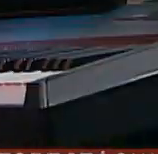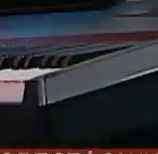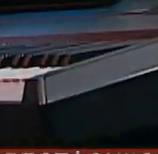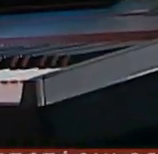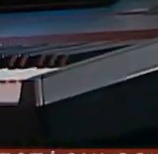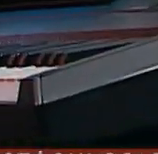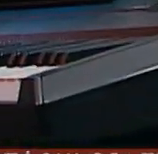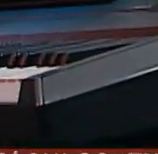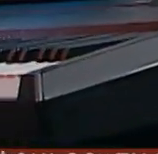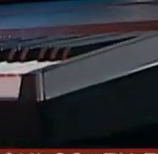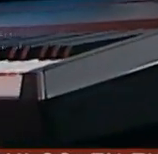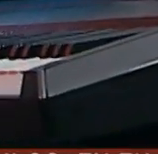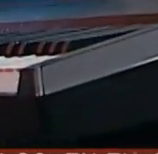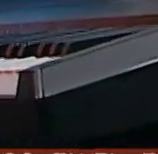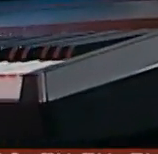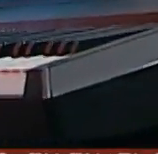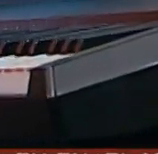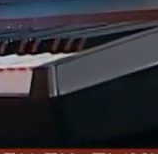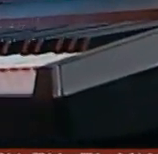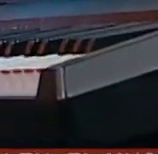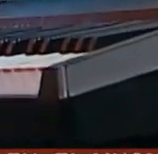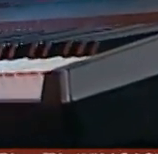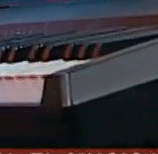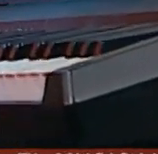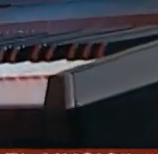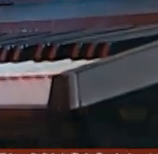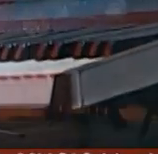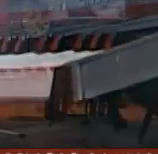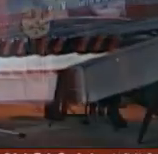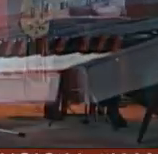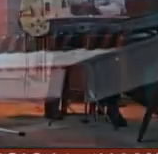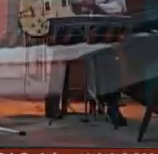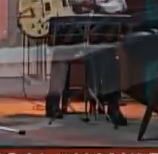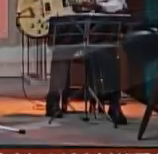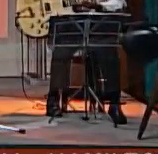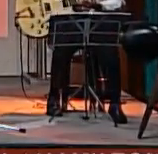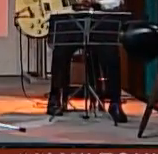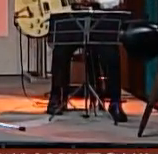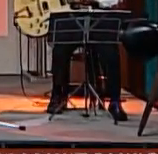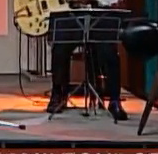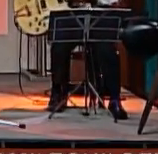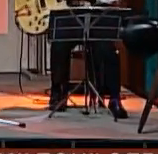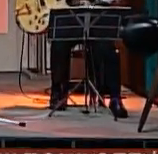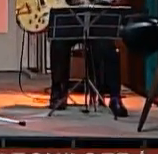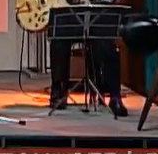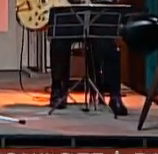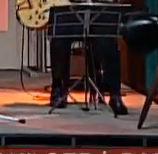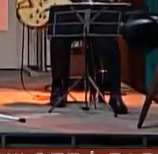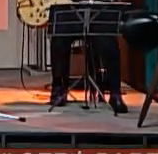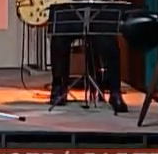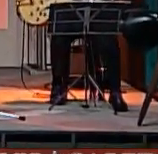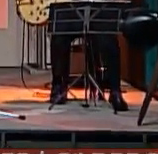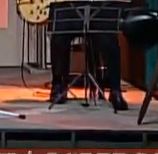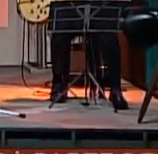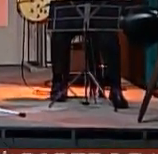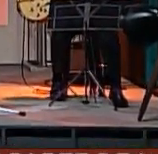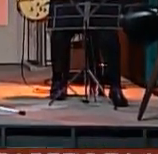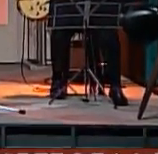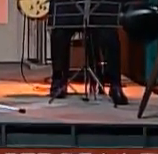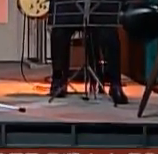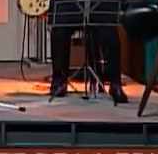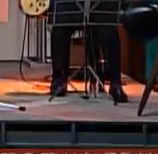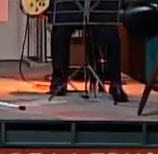Aprende TV a las 9.30 pm sin duda alguna plataformas muy interesantes y como dices es la primera vez que Televisión Educativa